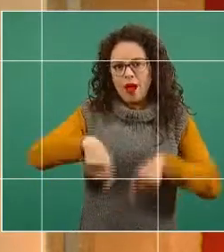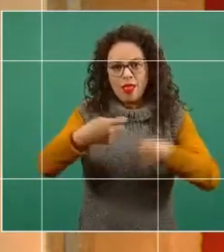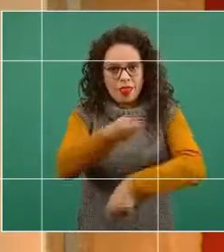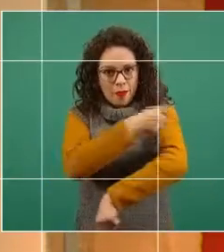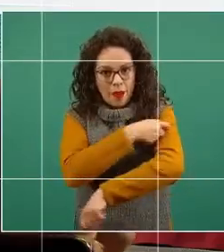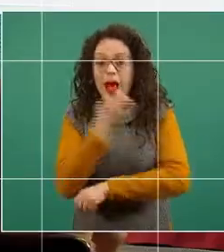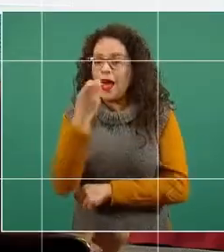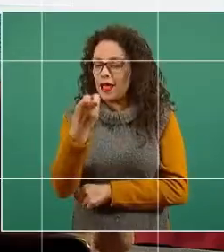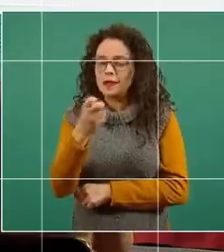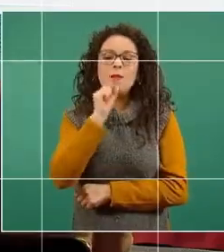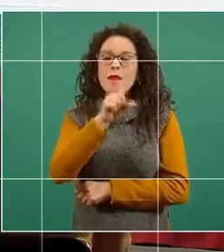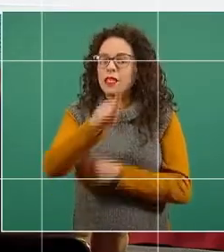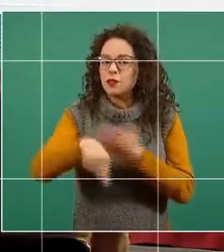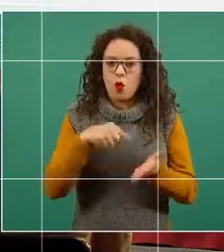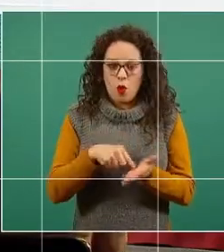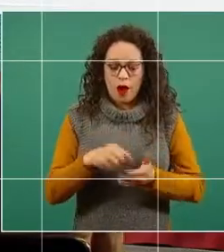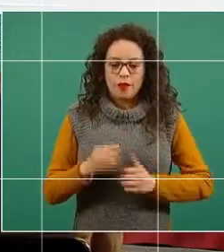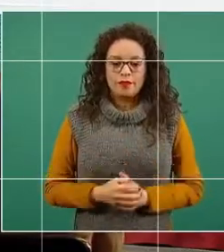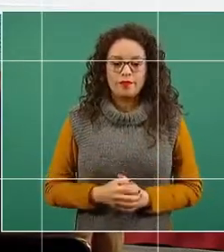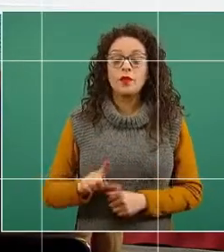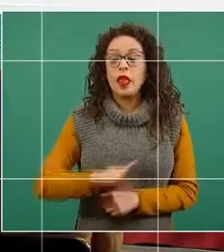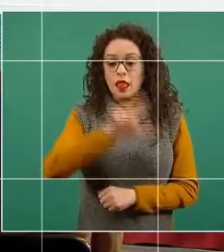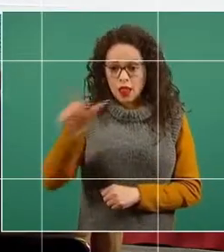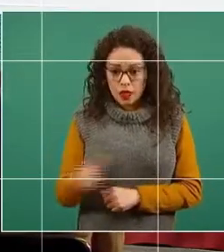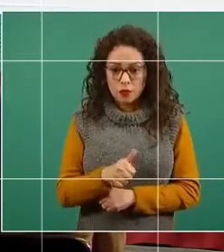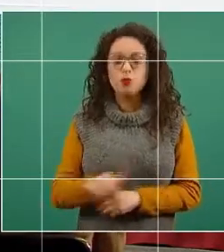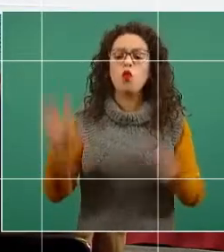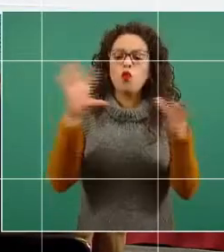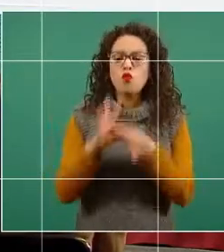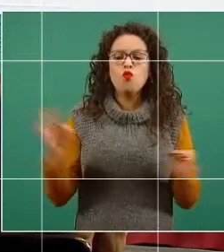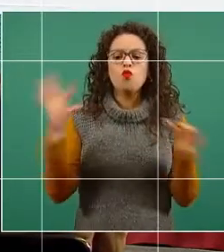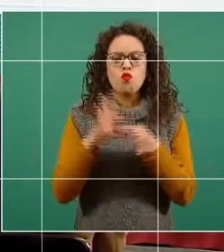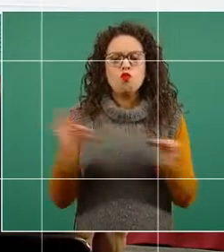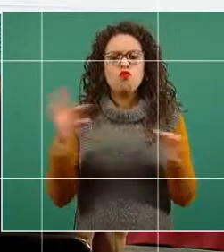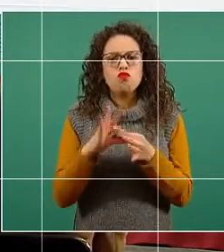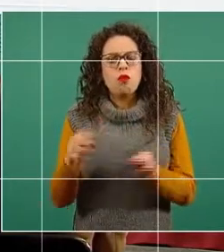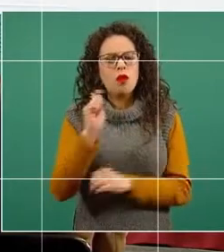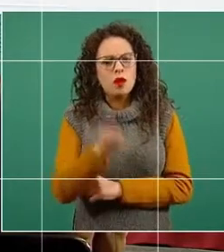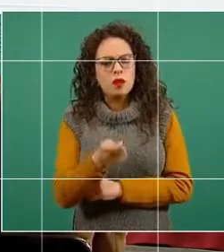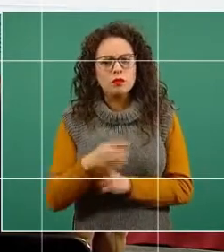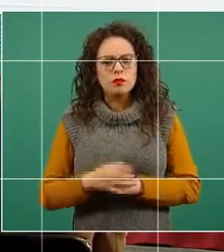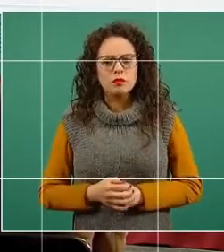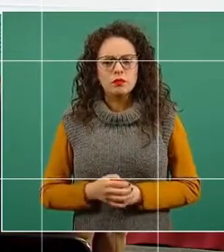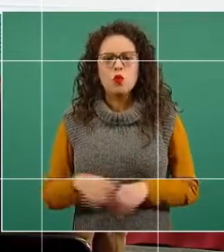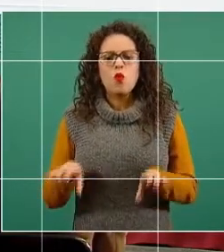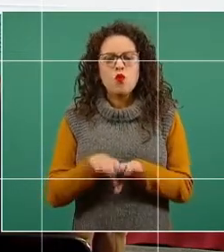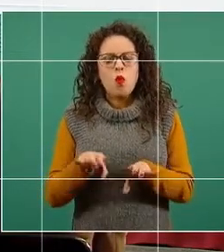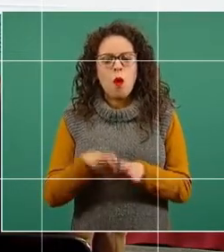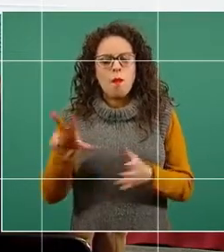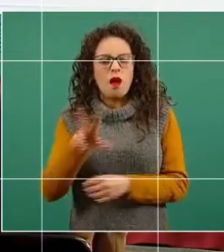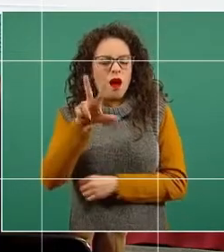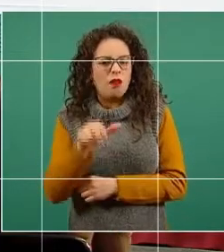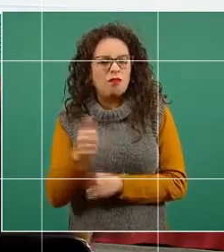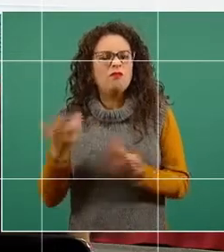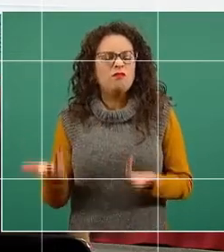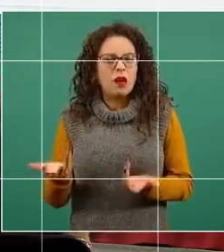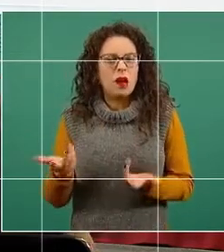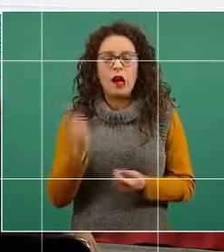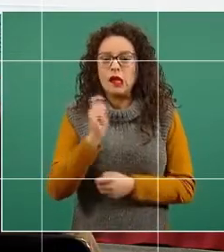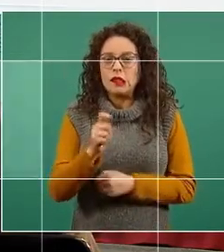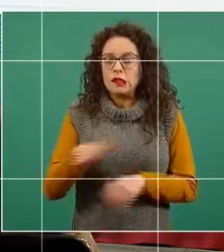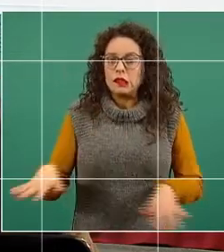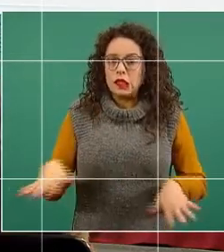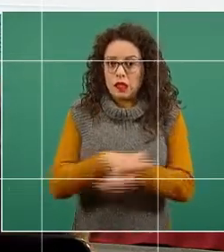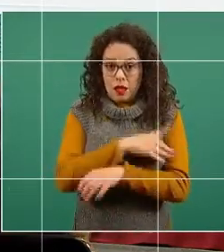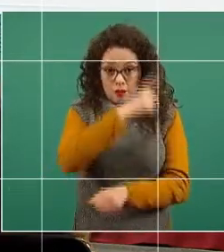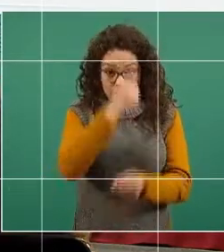vacuna. Más adelante iremos comentando la situación en la que cambiemos de la